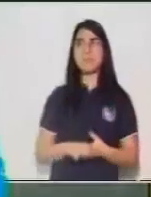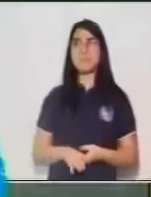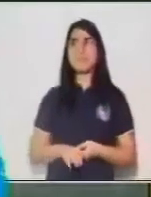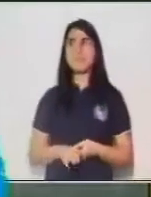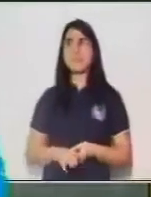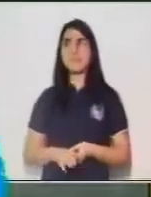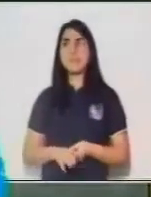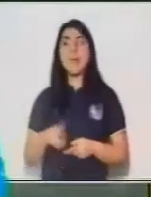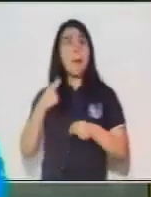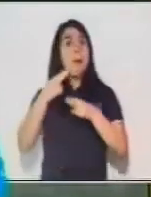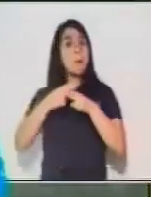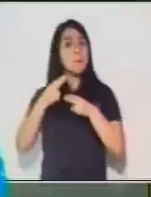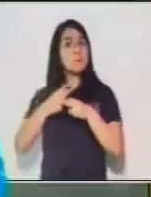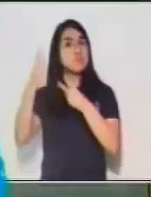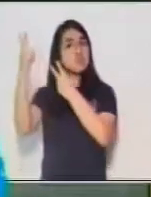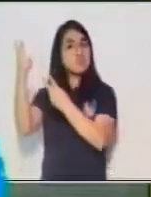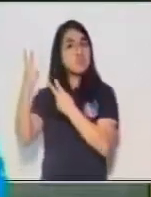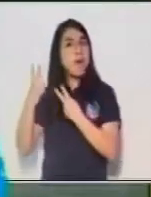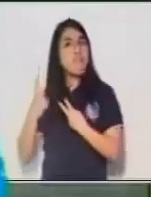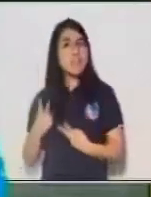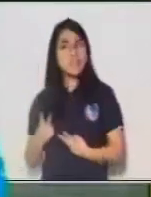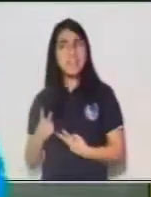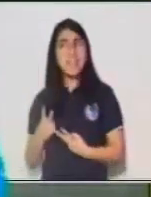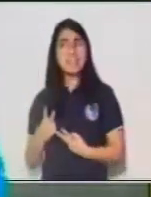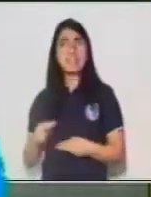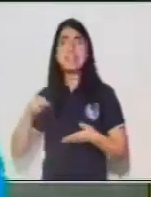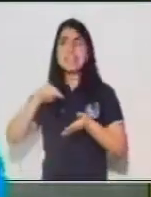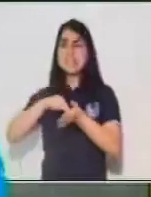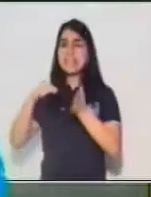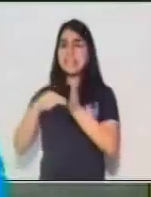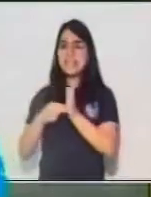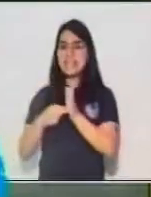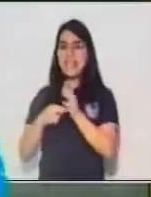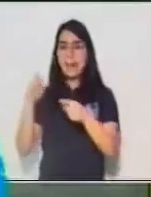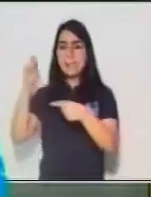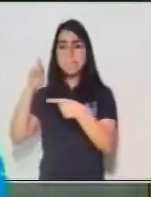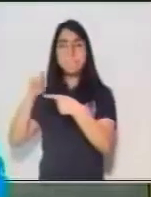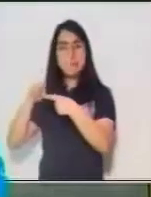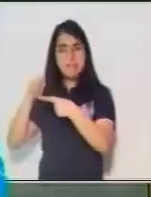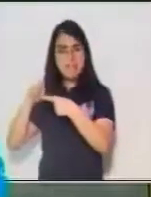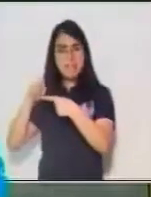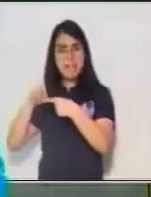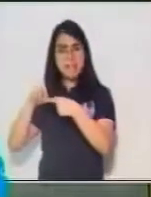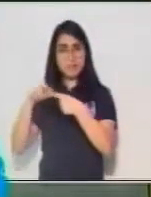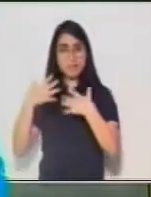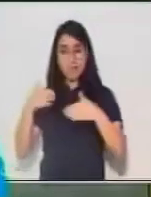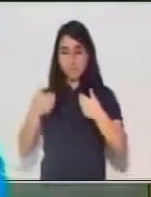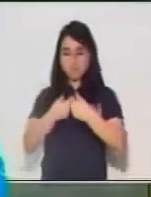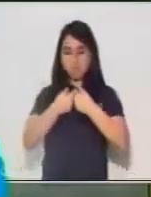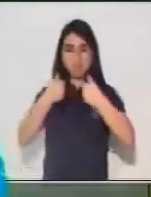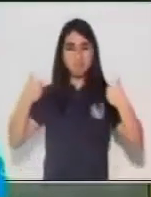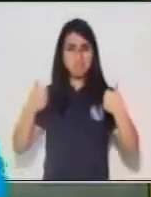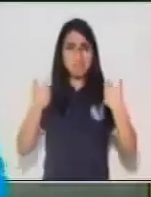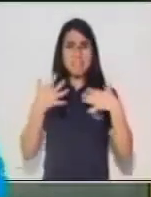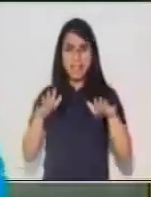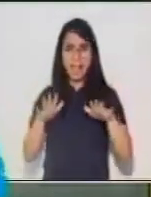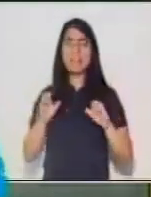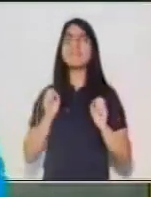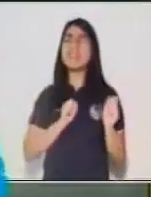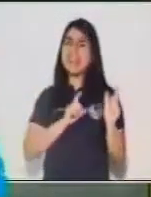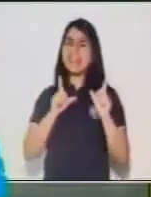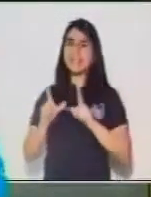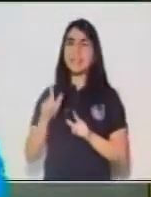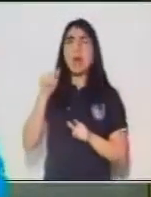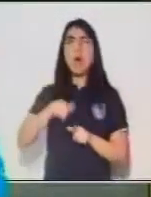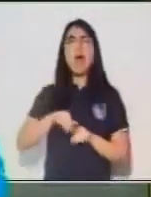está en el orden correcto y comienza el predicado en la palabra están, que es la acción. Ahora bien, núcleo. Si